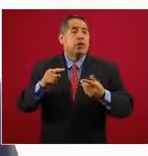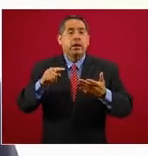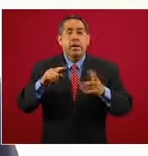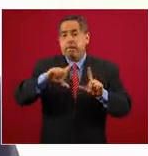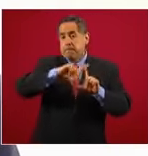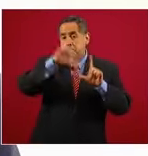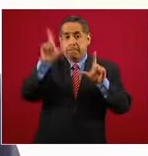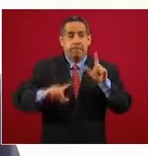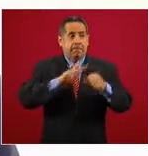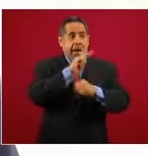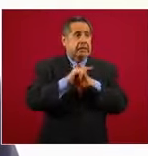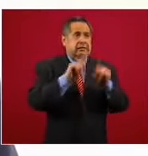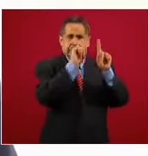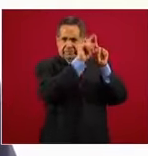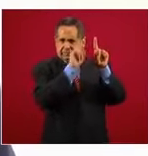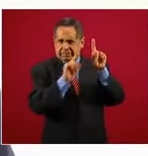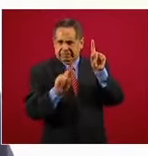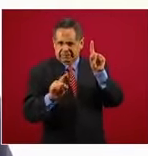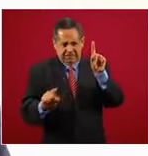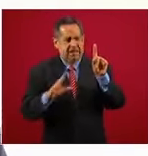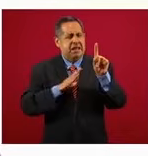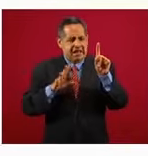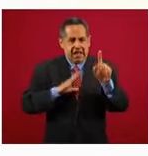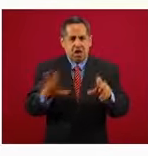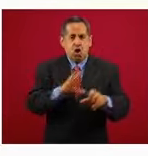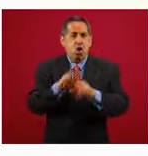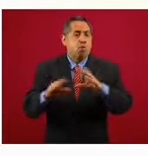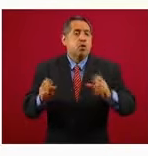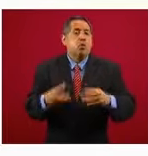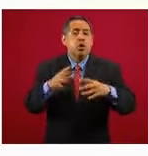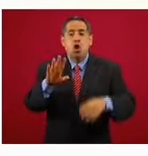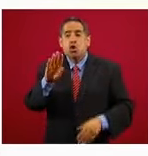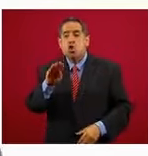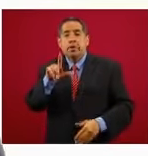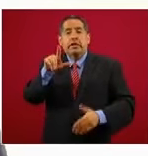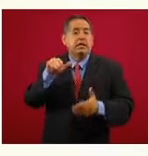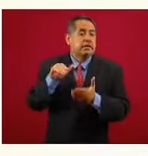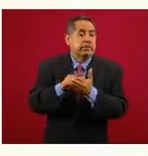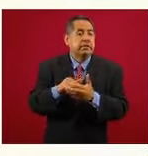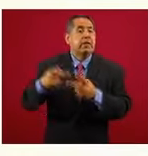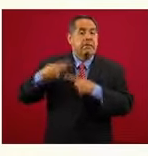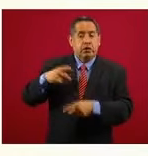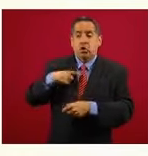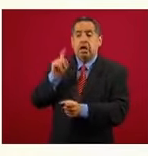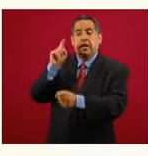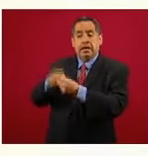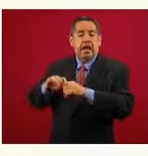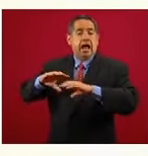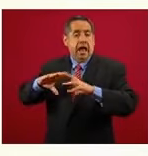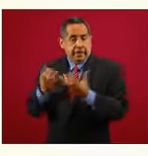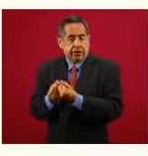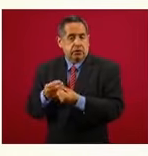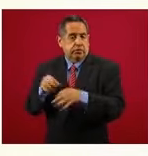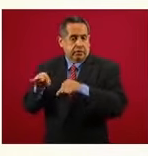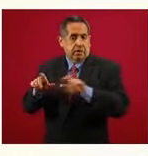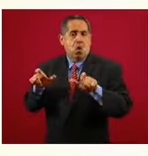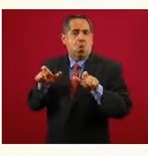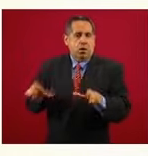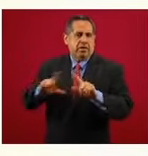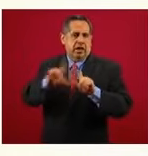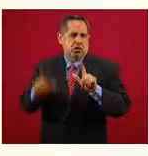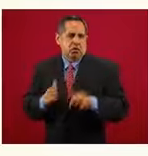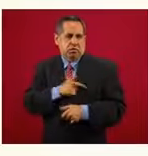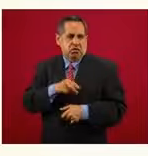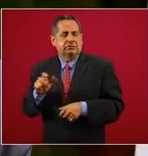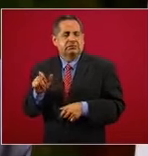país, que cuenta ya con 97 mil elementos bien equipados y